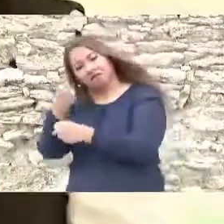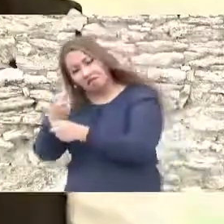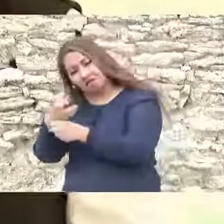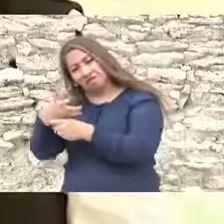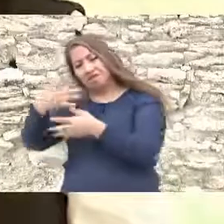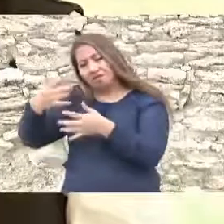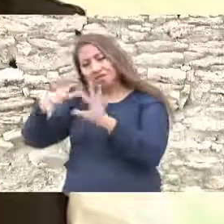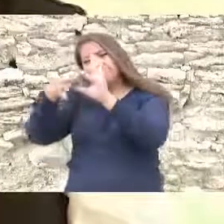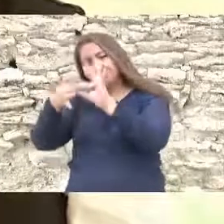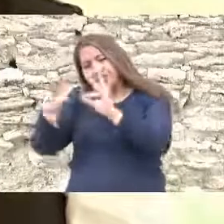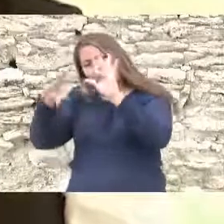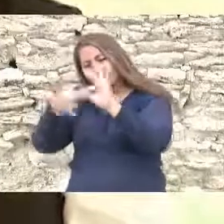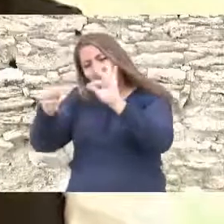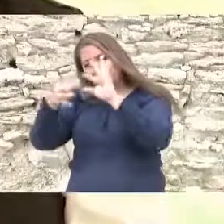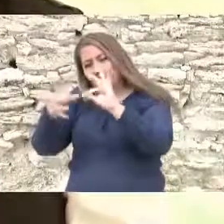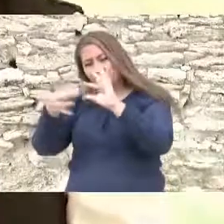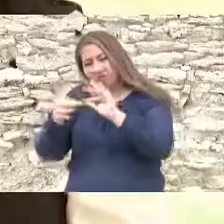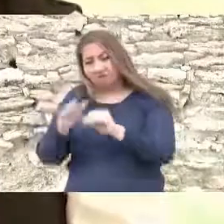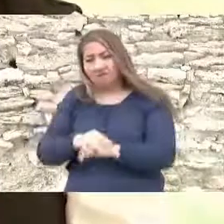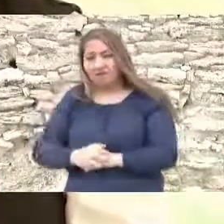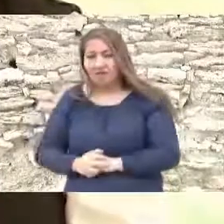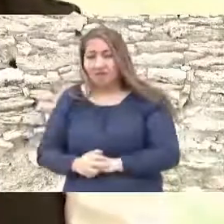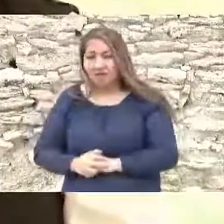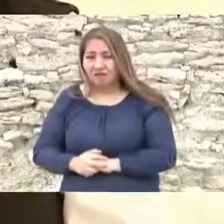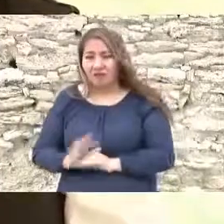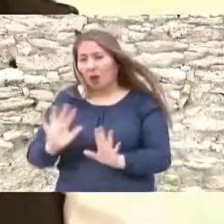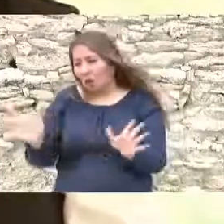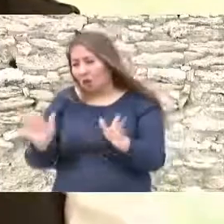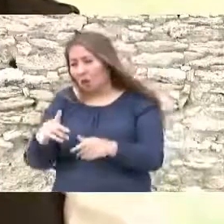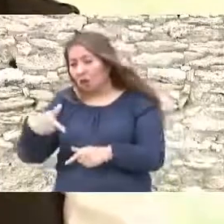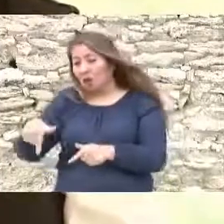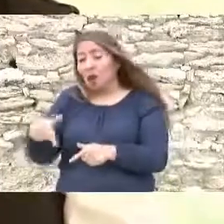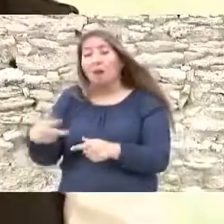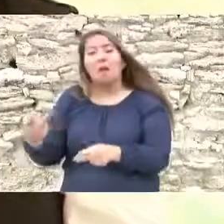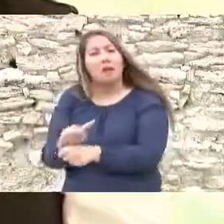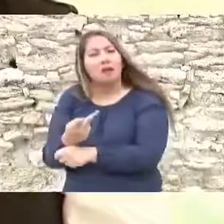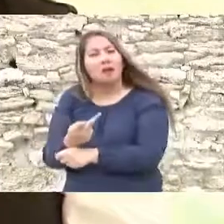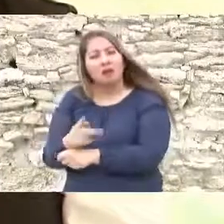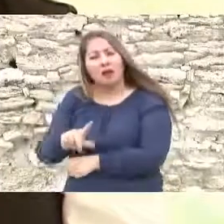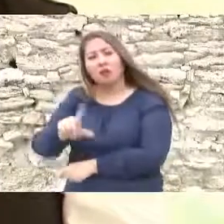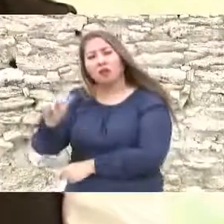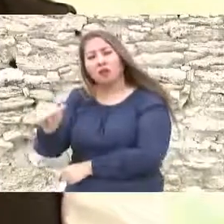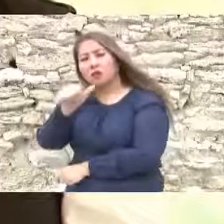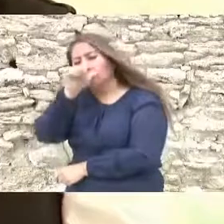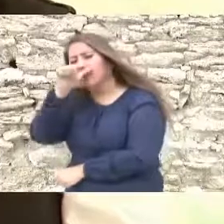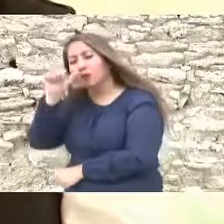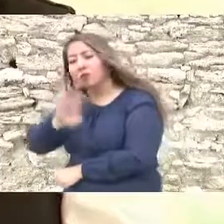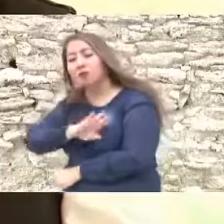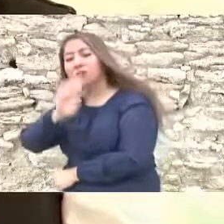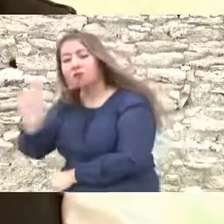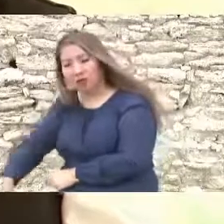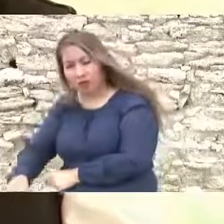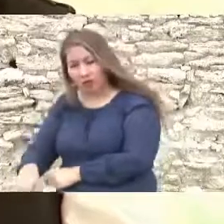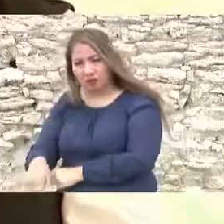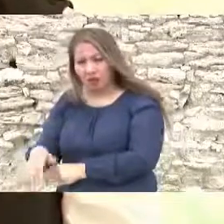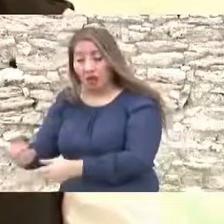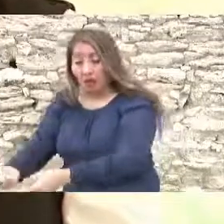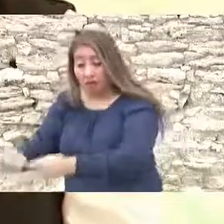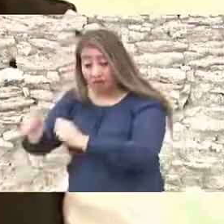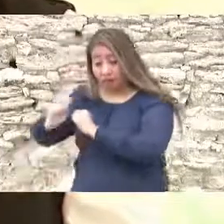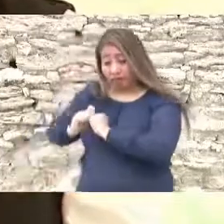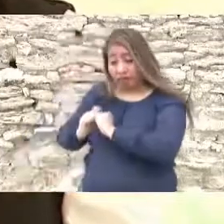libro que me prestó el señor Francisco, y ocurrió después de la muerte de Juárez, luego de que Porfirio Díaz tomara el poder.